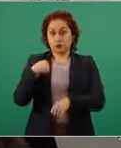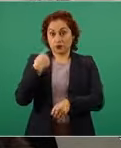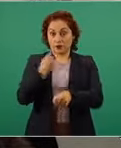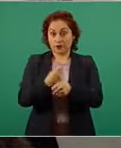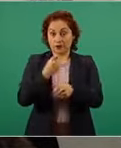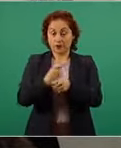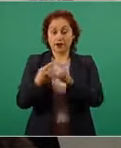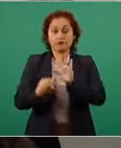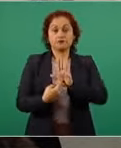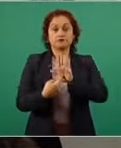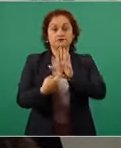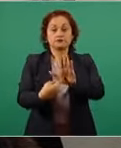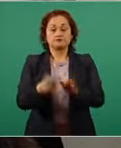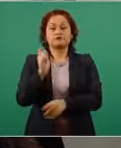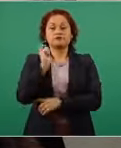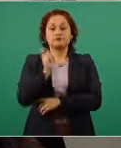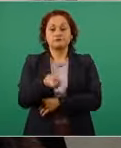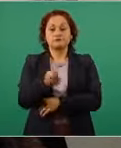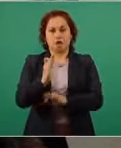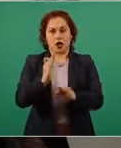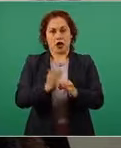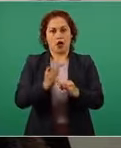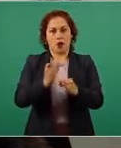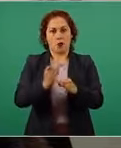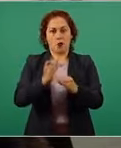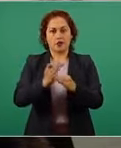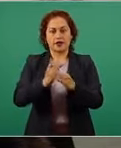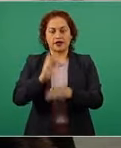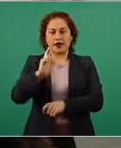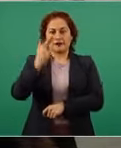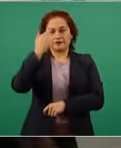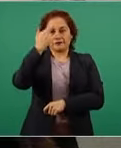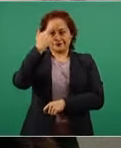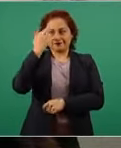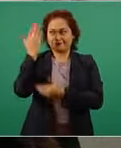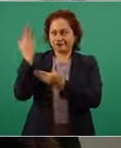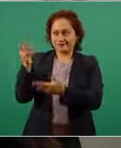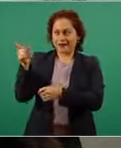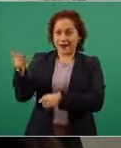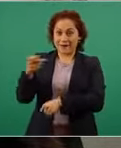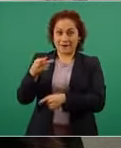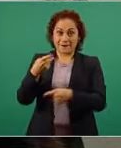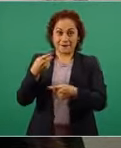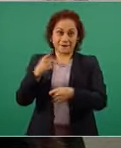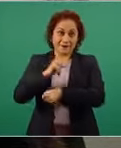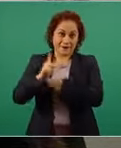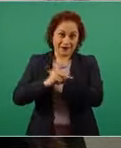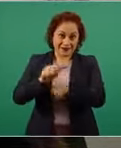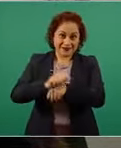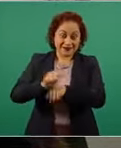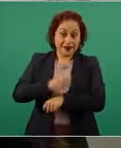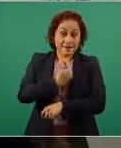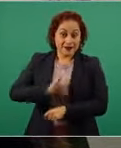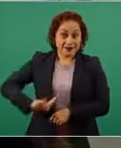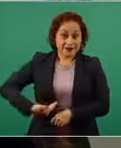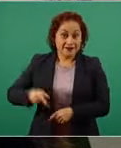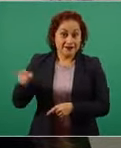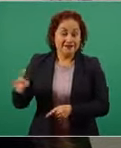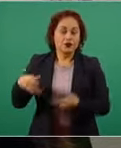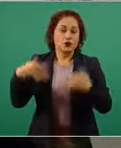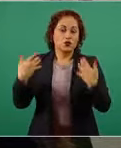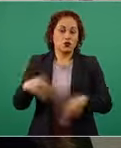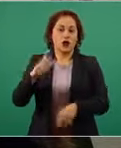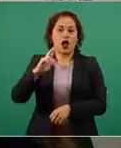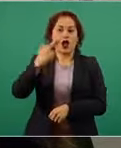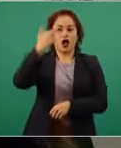recordar, aprovechando que está presente el señor presidente de la Argentina, que nos respaldaron y nos acompañaron